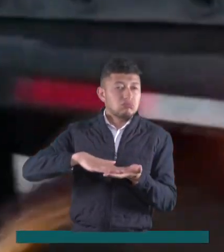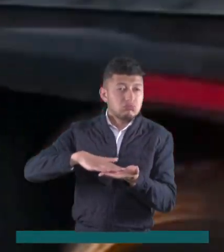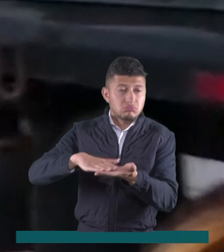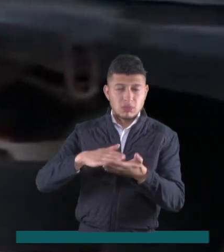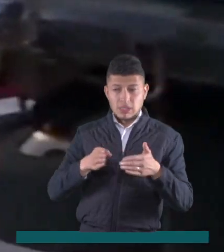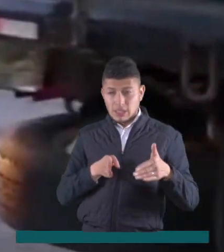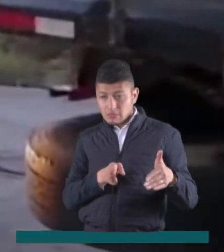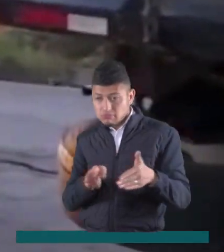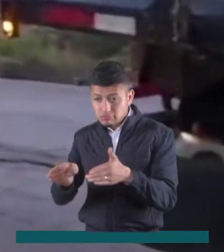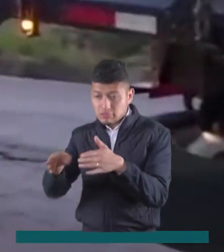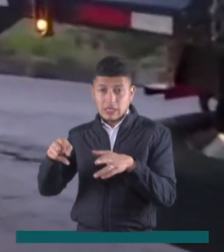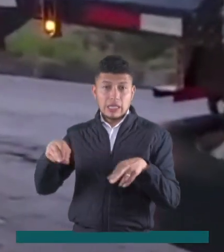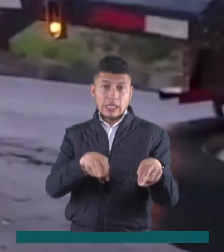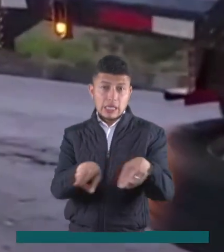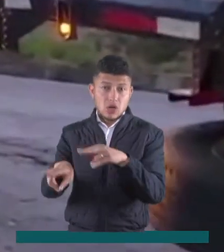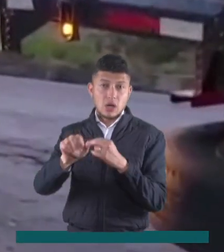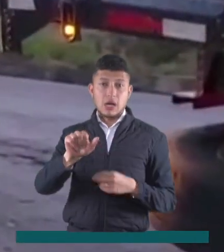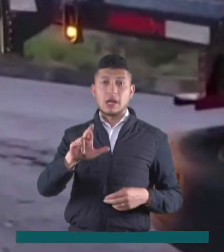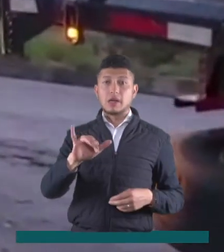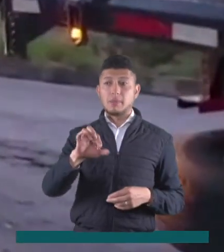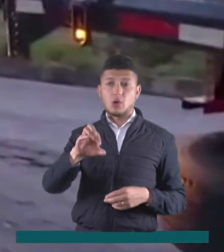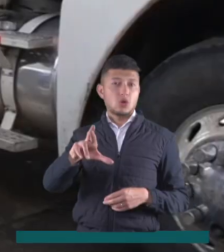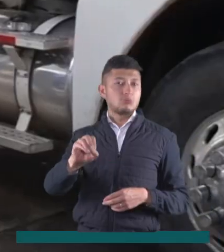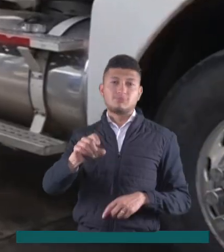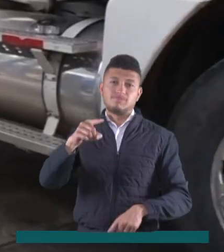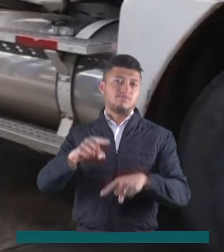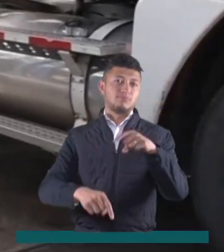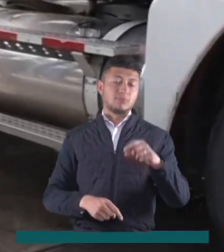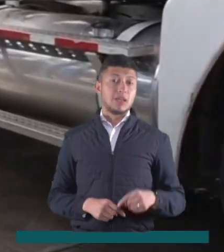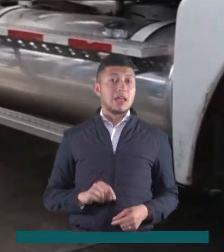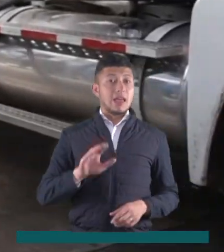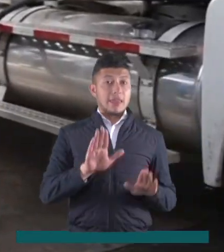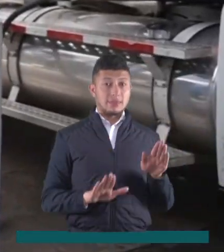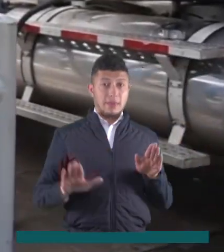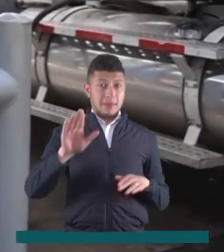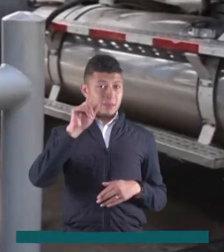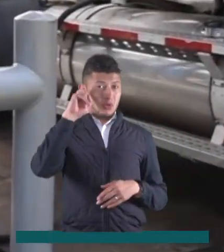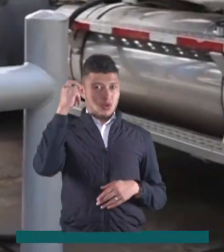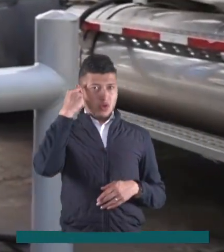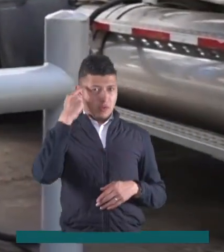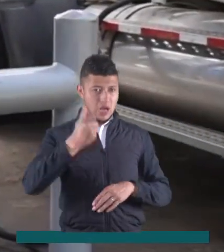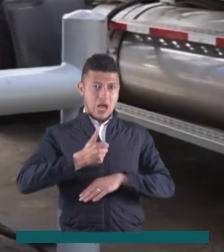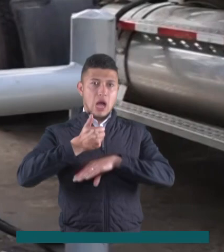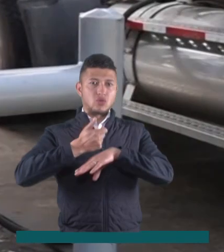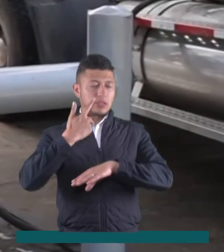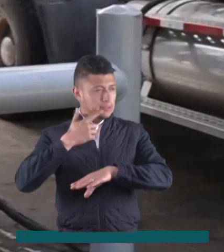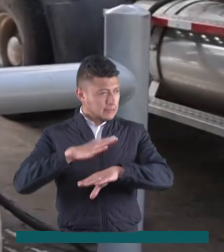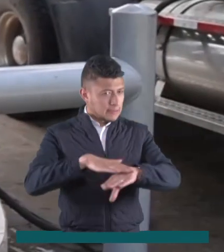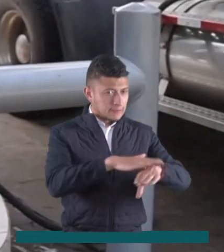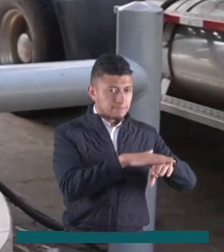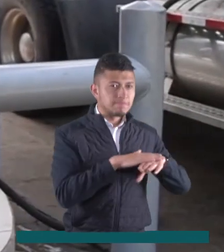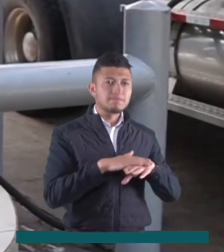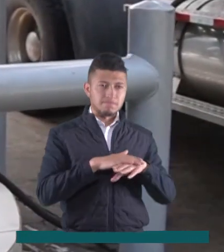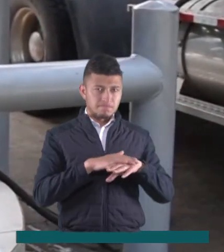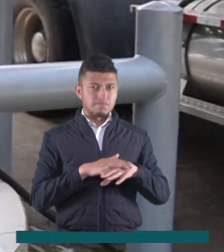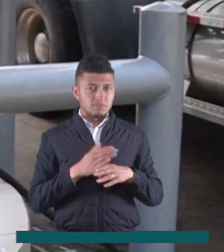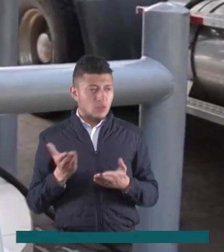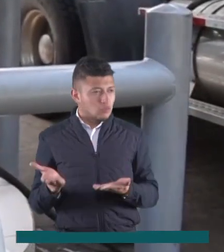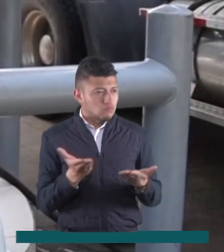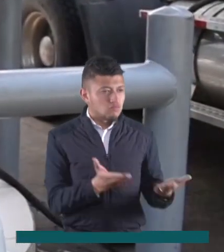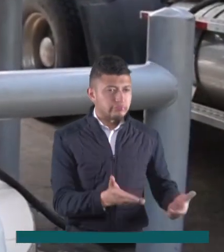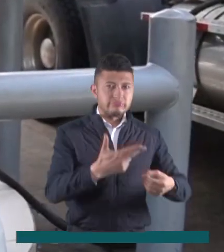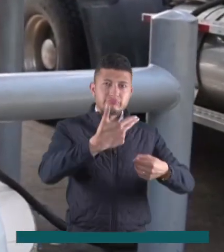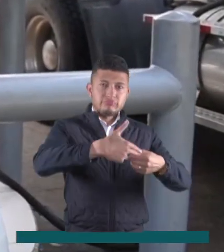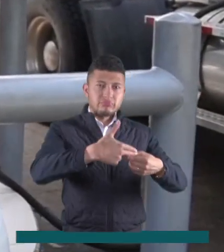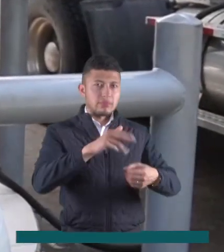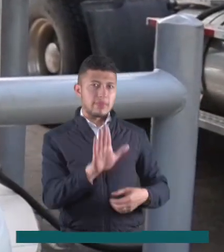establecer paso por el caudal del río Ariporo. El gobierno departamental junto a otras autoridades tomaron medidas para surtir de